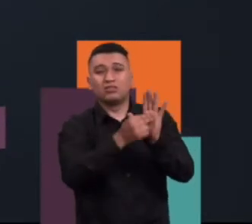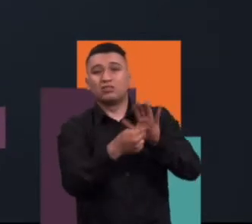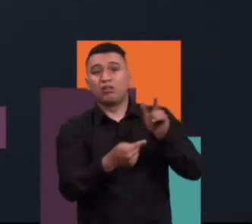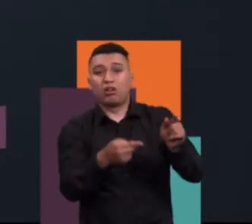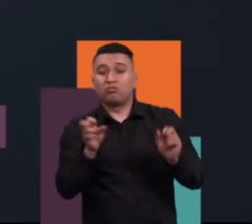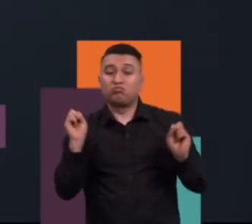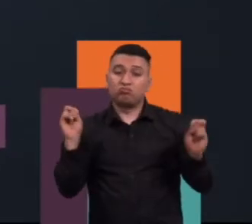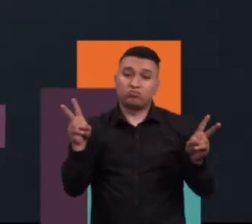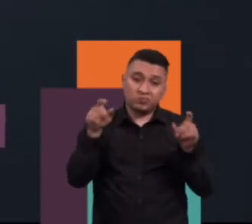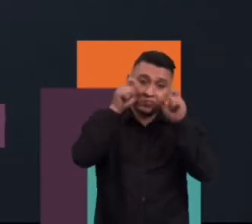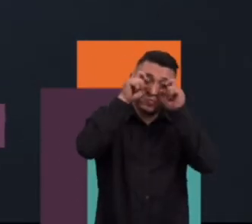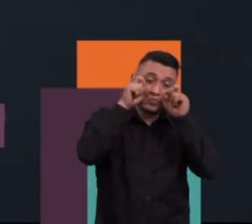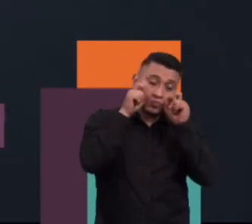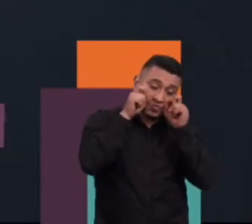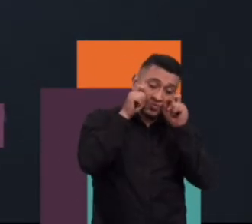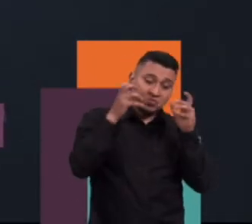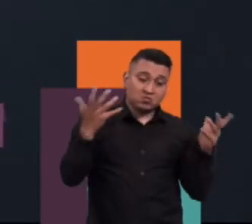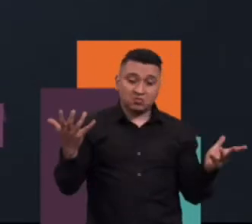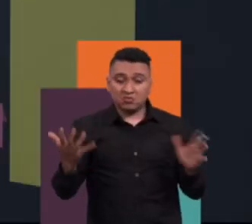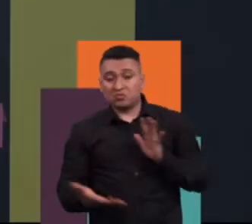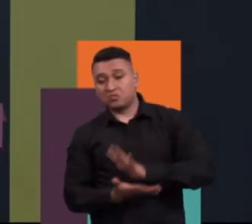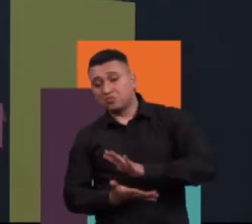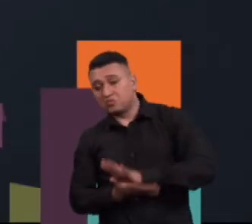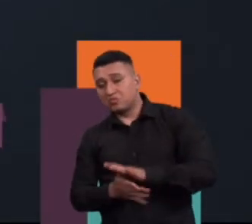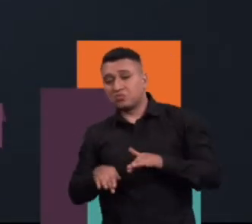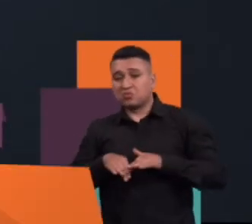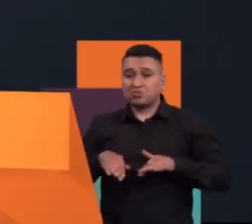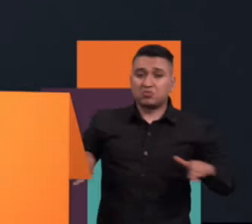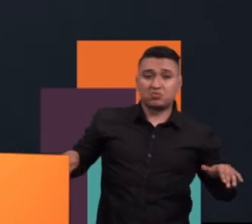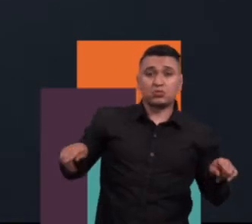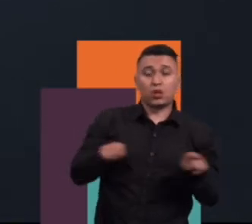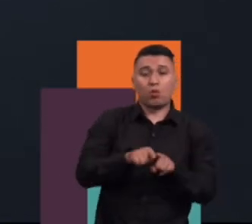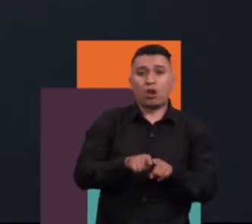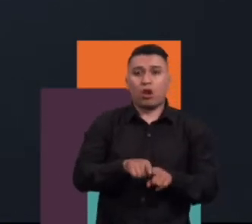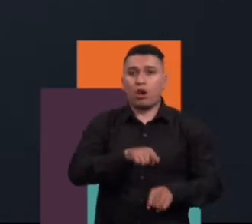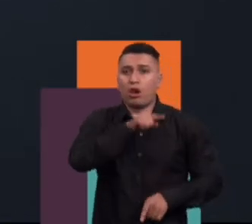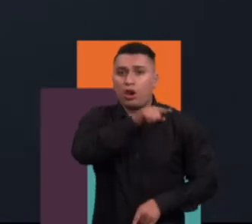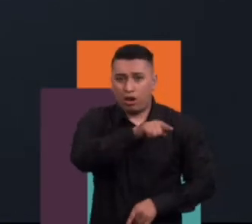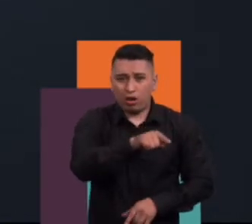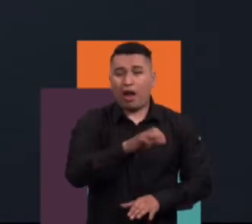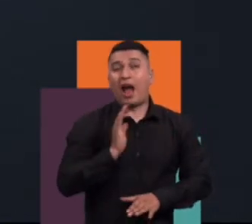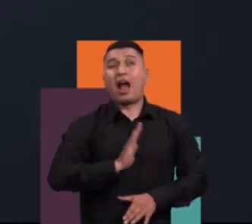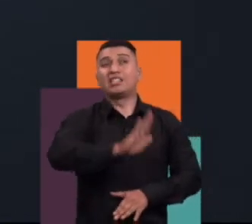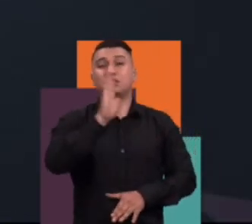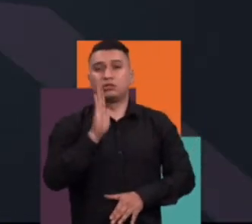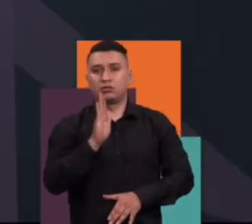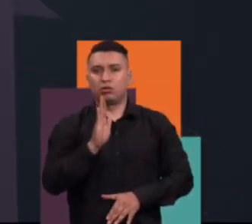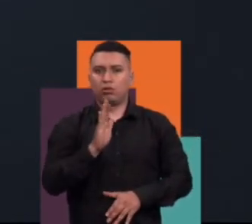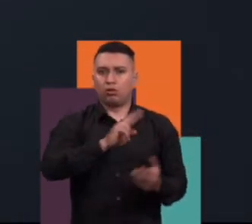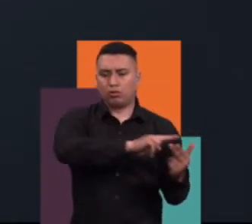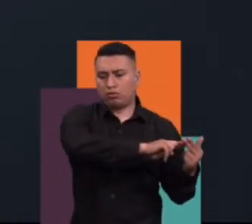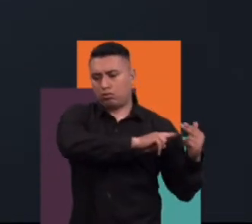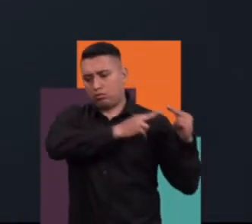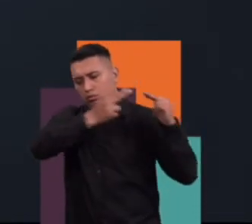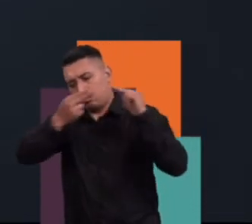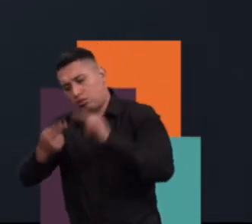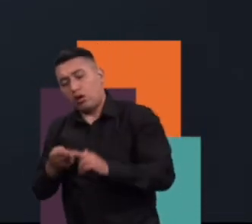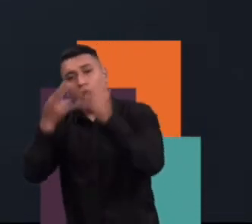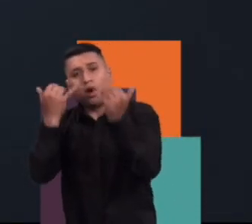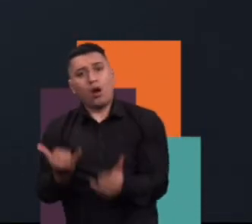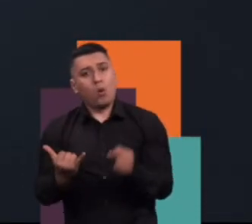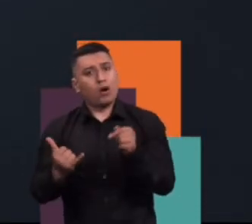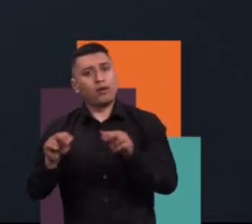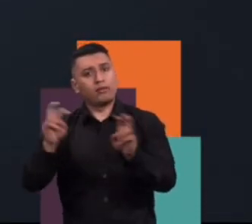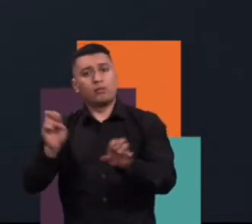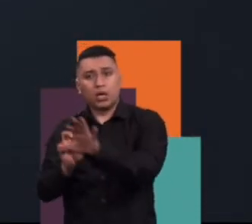de esa ola de los 60, 70, de lo que significaba la escalada y el montañismo. Pero hoy la escalada y el montañismo, y lo traslado un